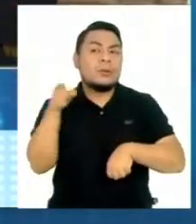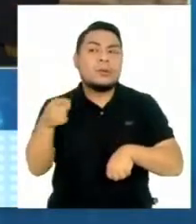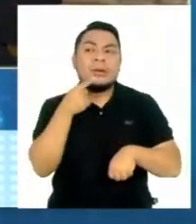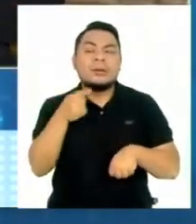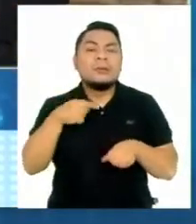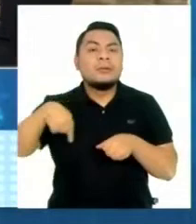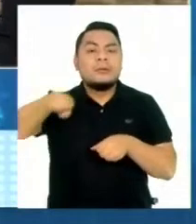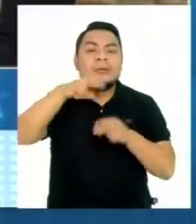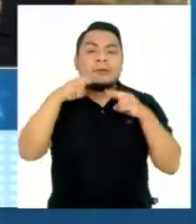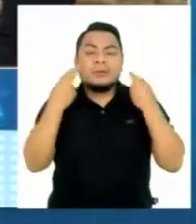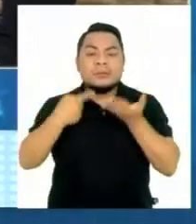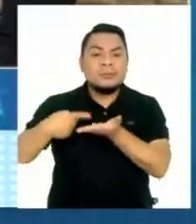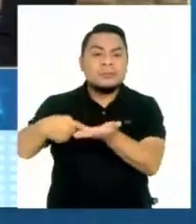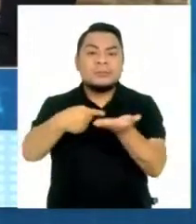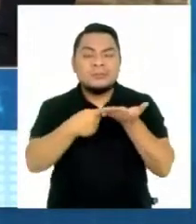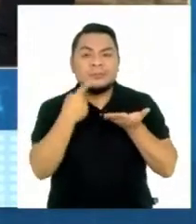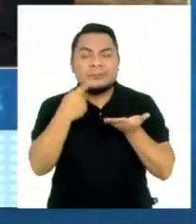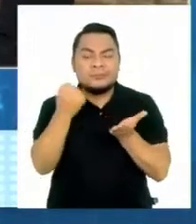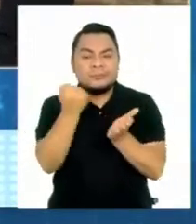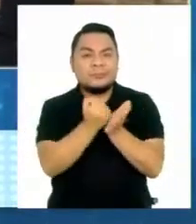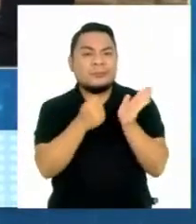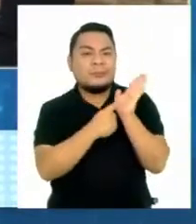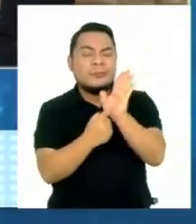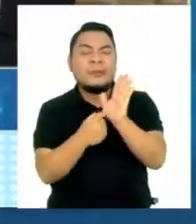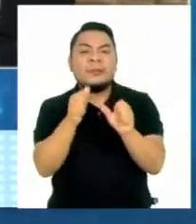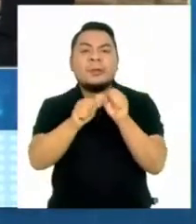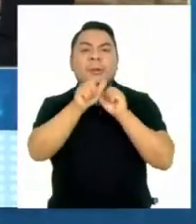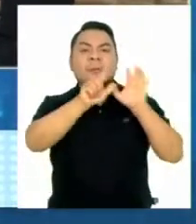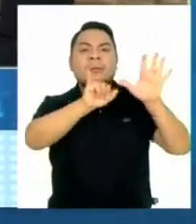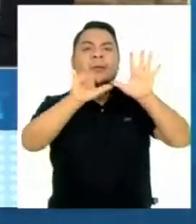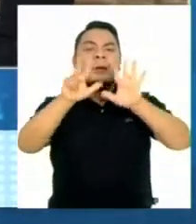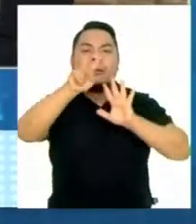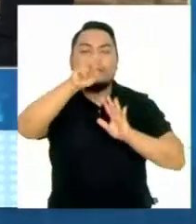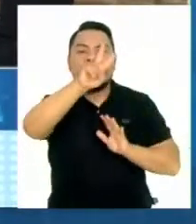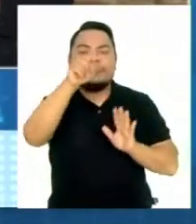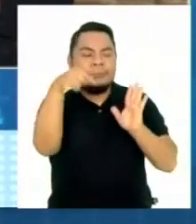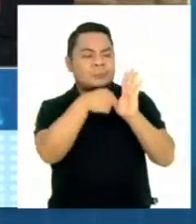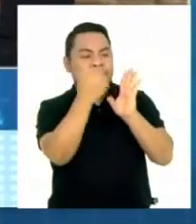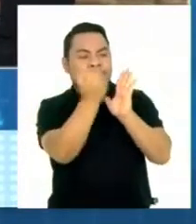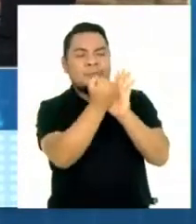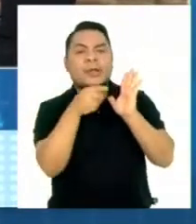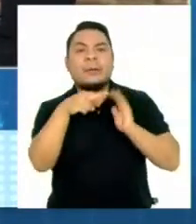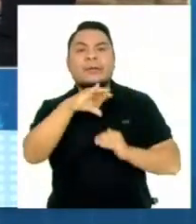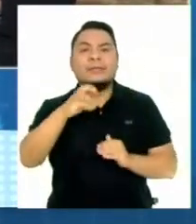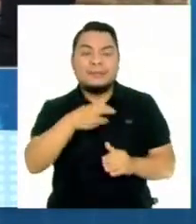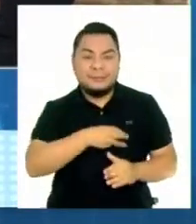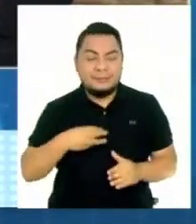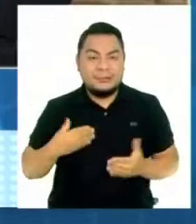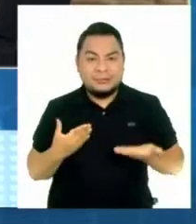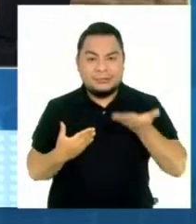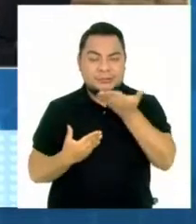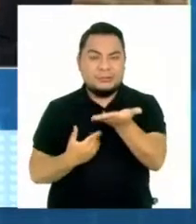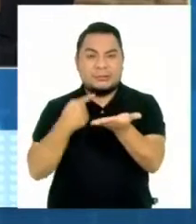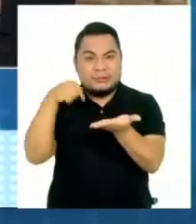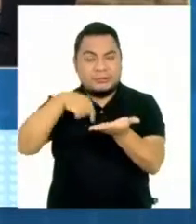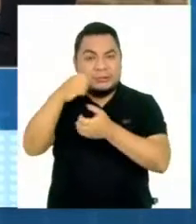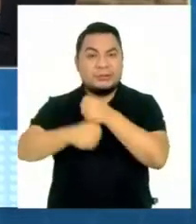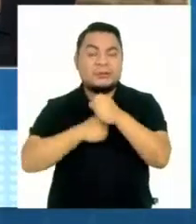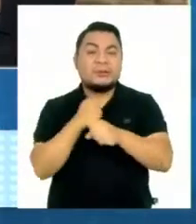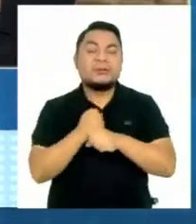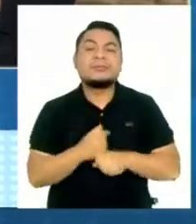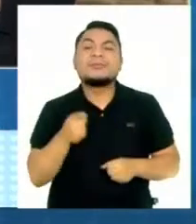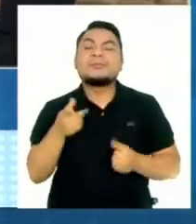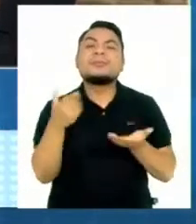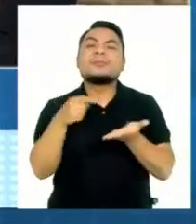está sometiendo a debate la resolución suprema número 64-2021 de la PSM del 29 de julio del presente año